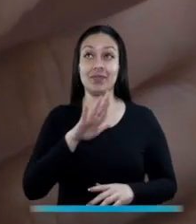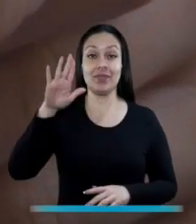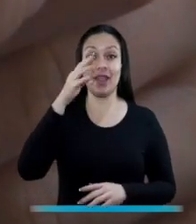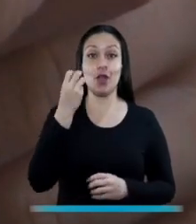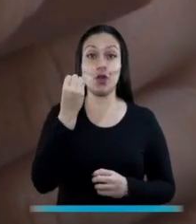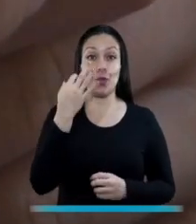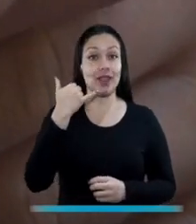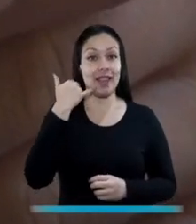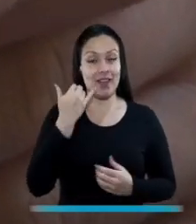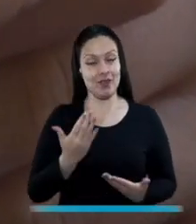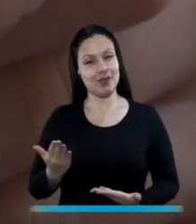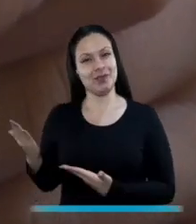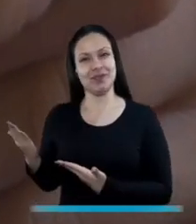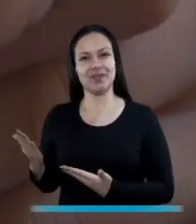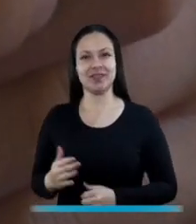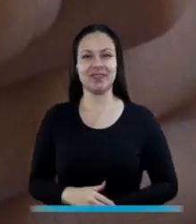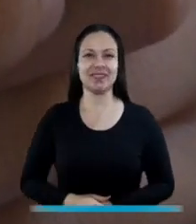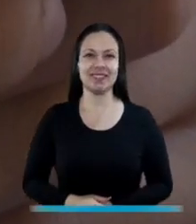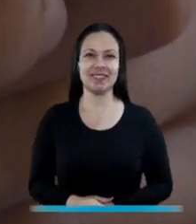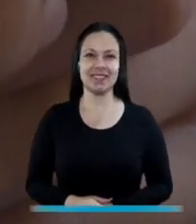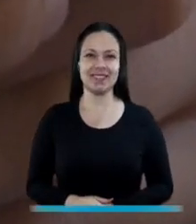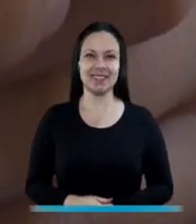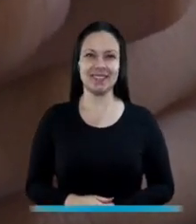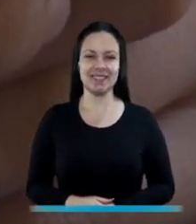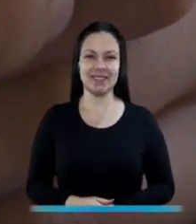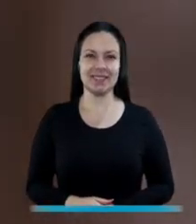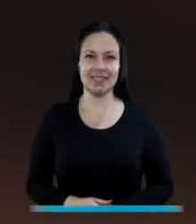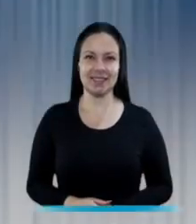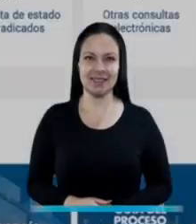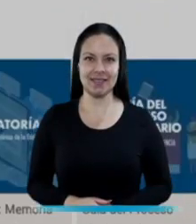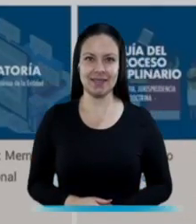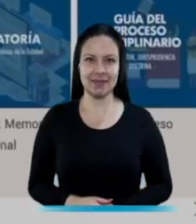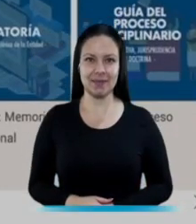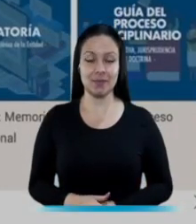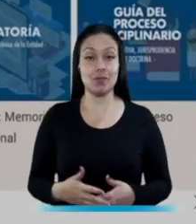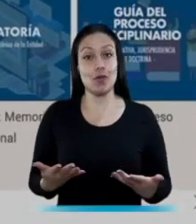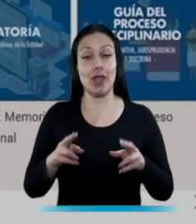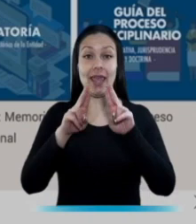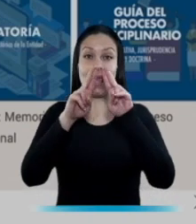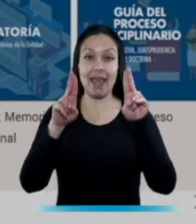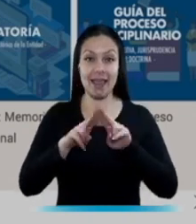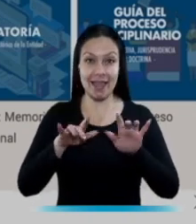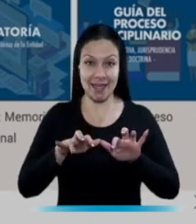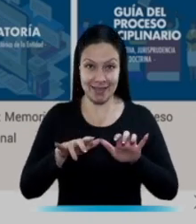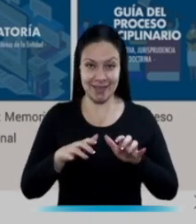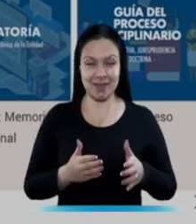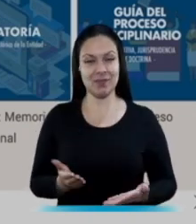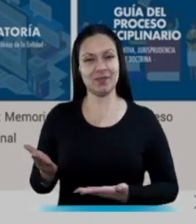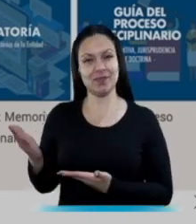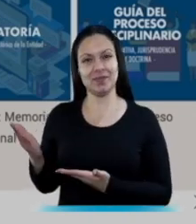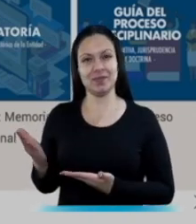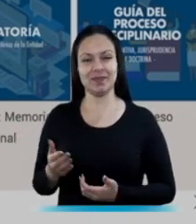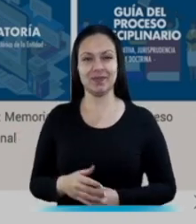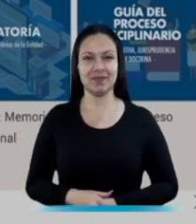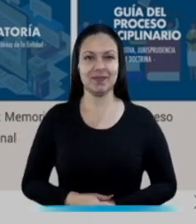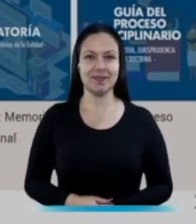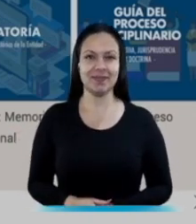nacional 018-940-808 o en nuestra sede electrónica en www